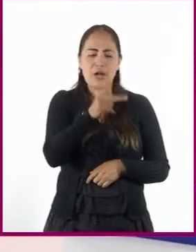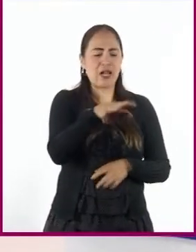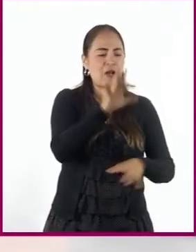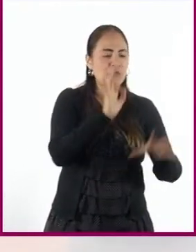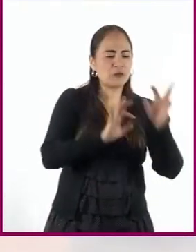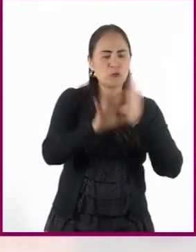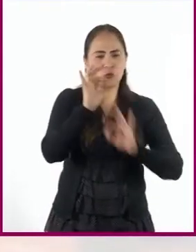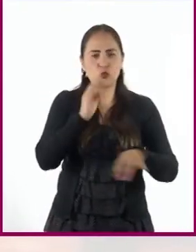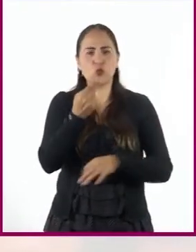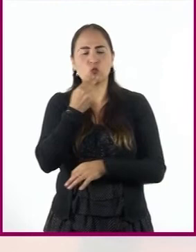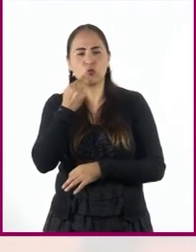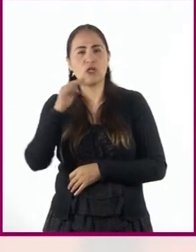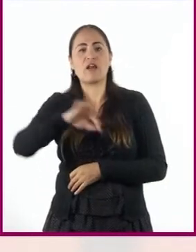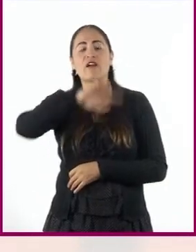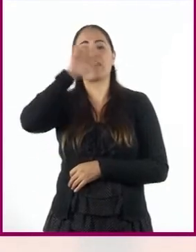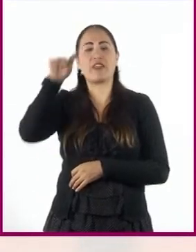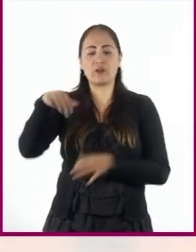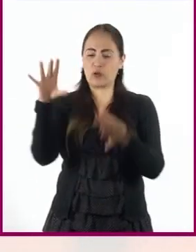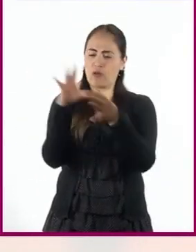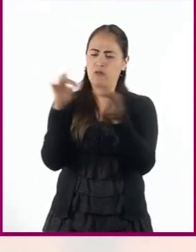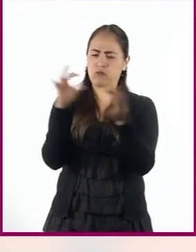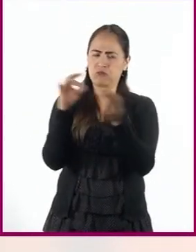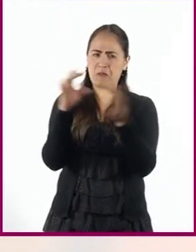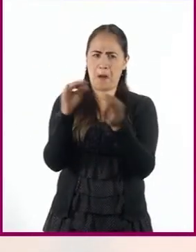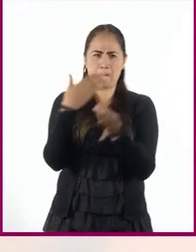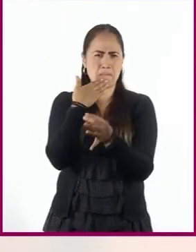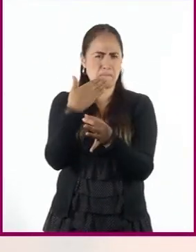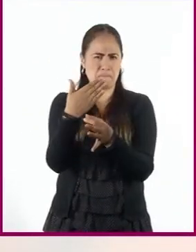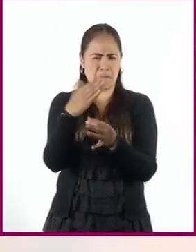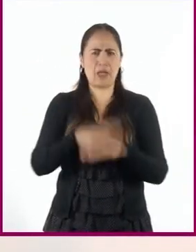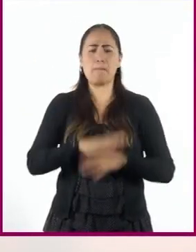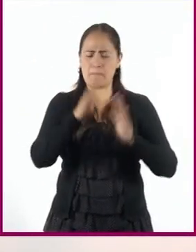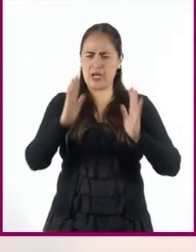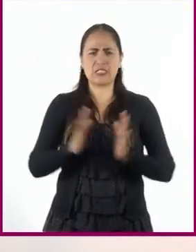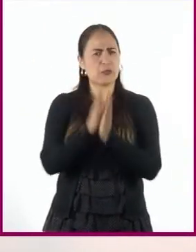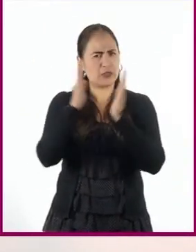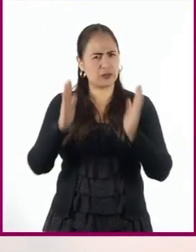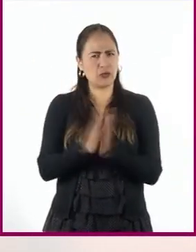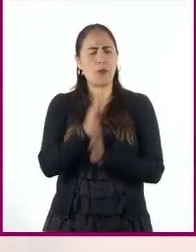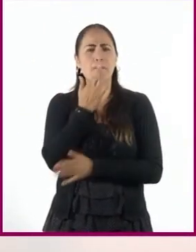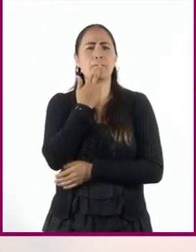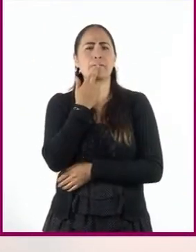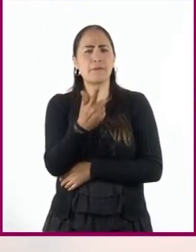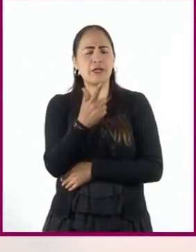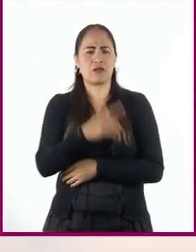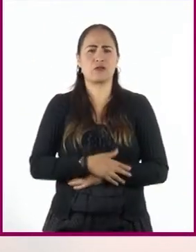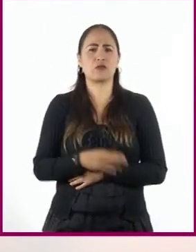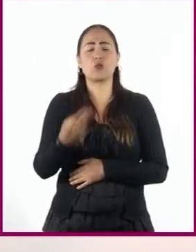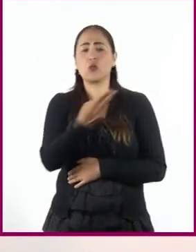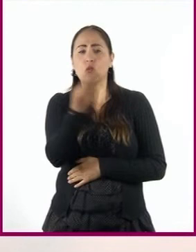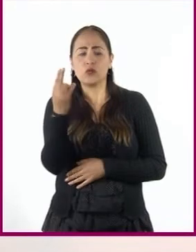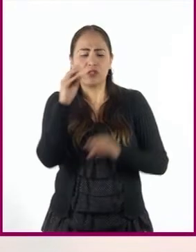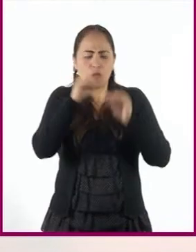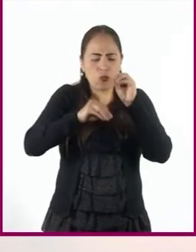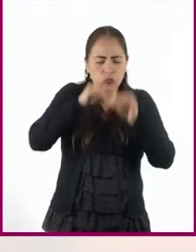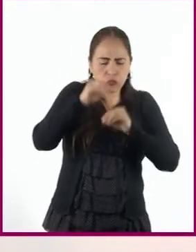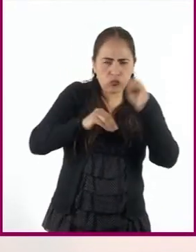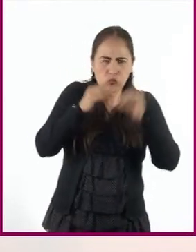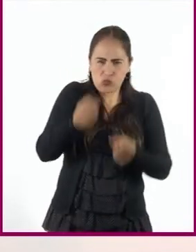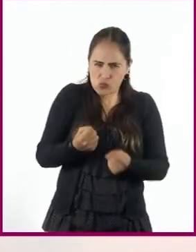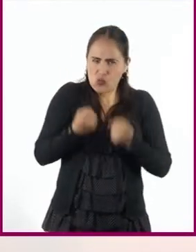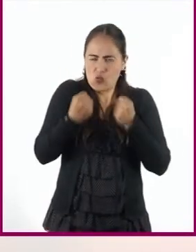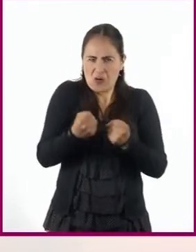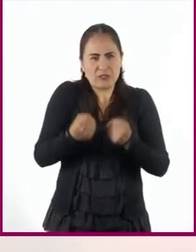para organizar su discurso y tener participaciones más sólidas y en las que sus construcciones sean más fuertes.